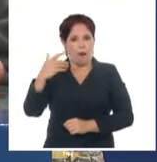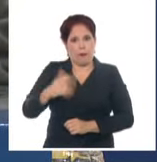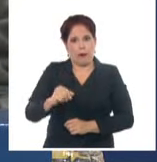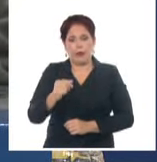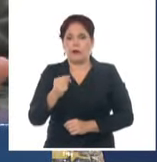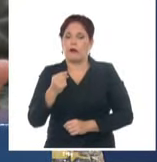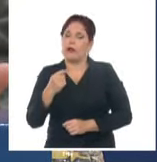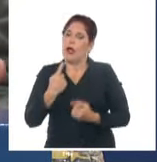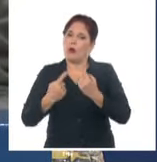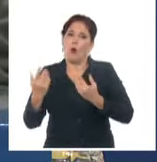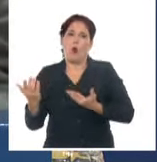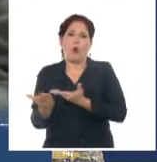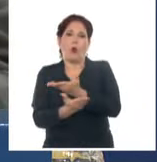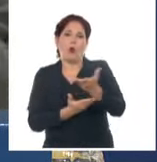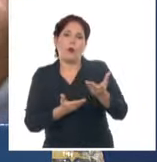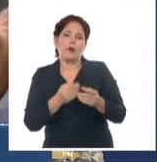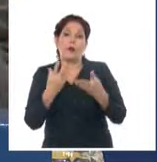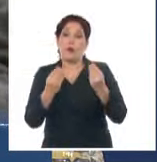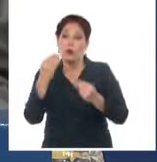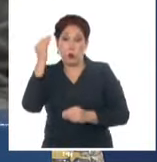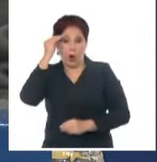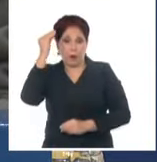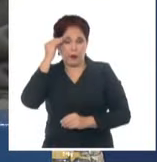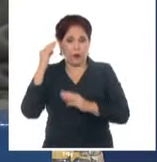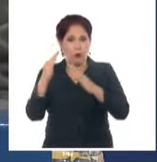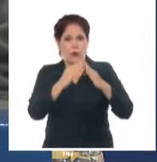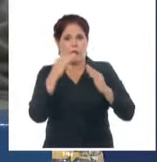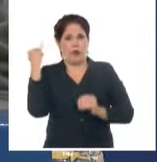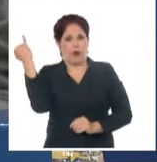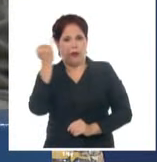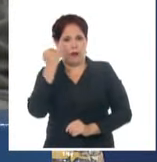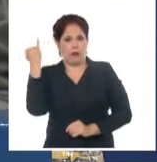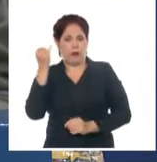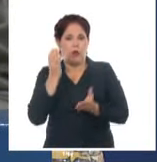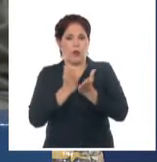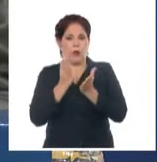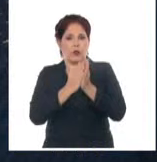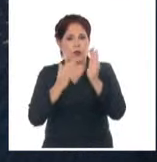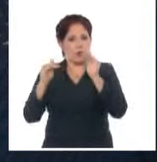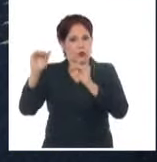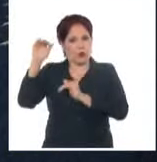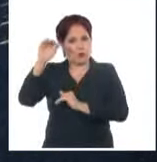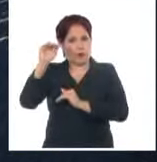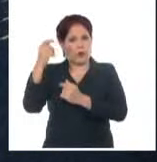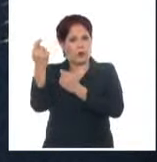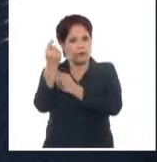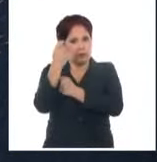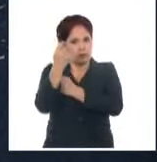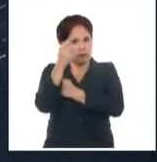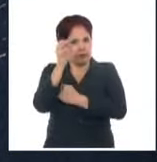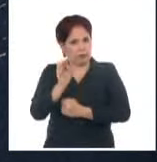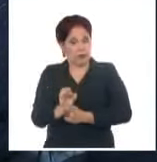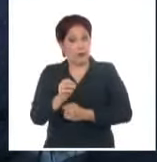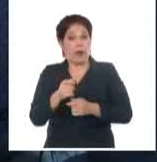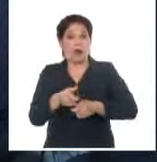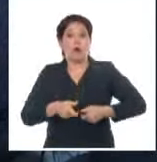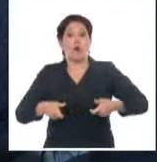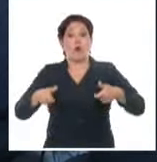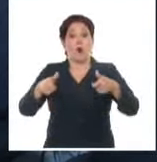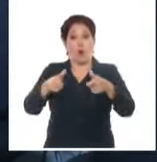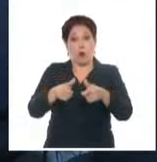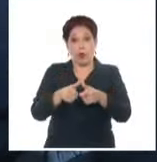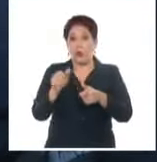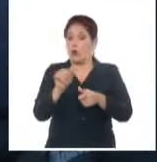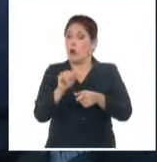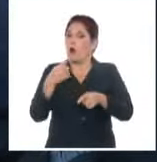compartir y también muchas cosas que aprender de esta comunidad internacional en materia de educación superior. Este congreso, al igual